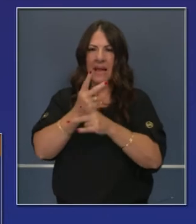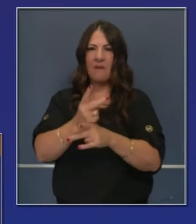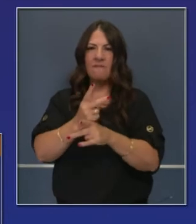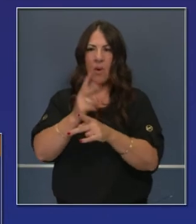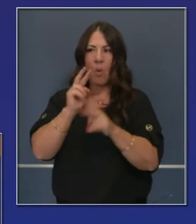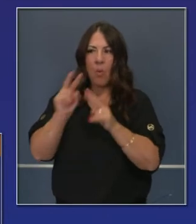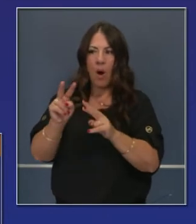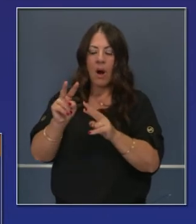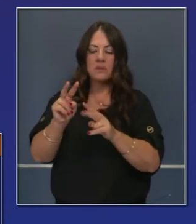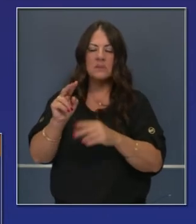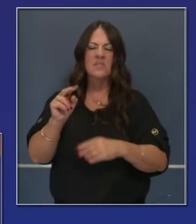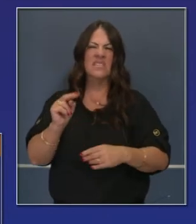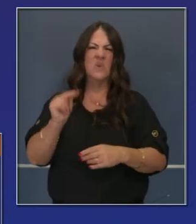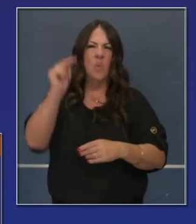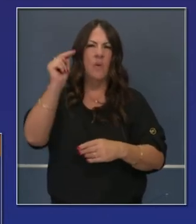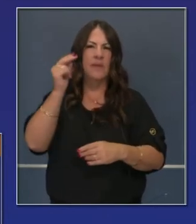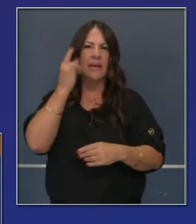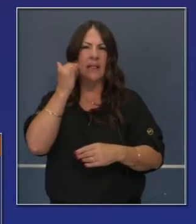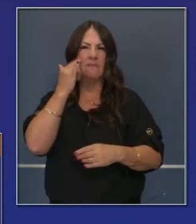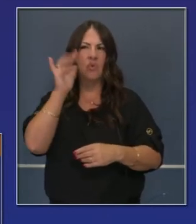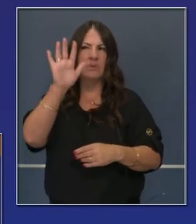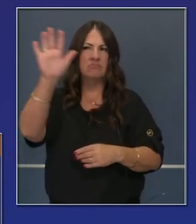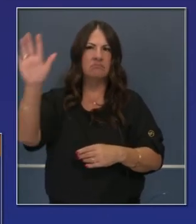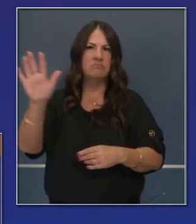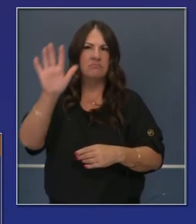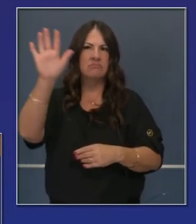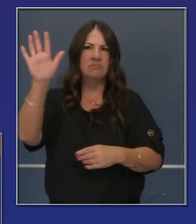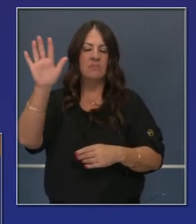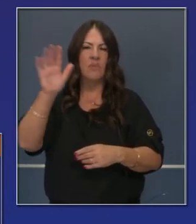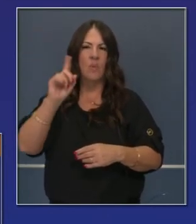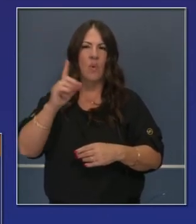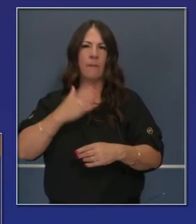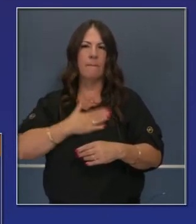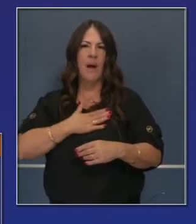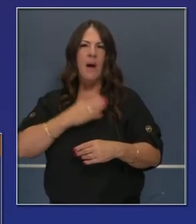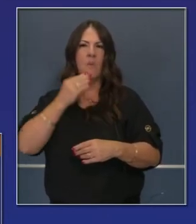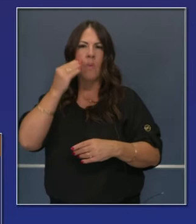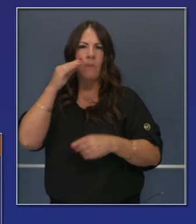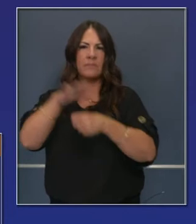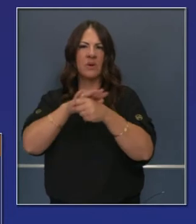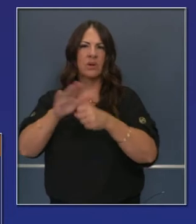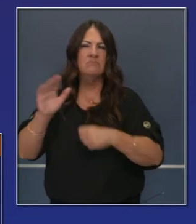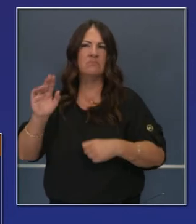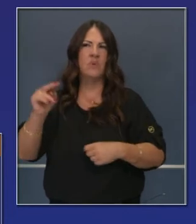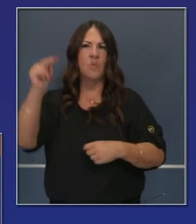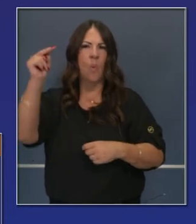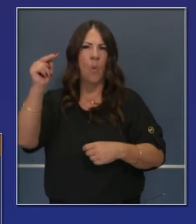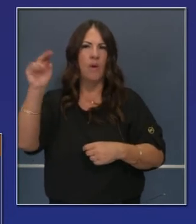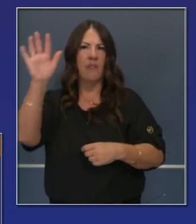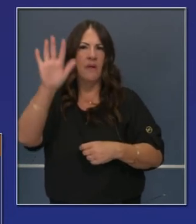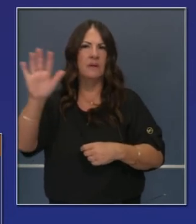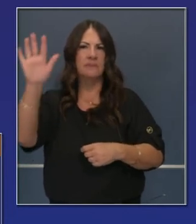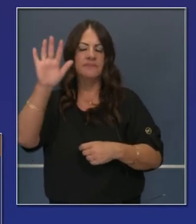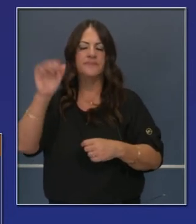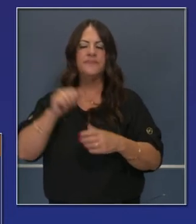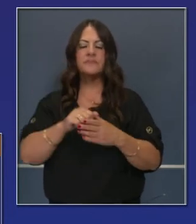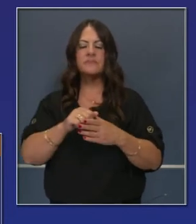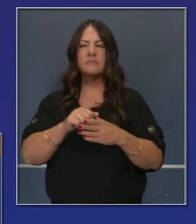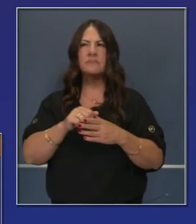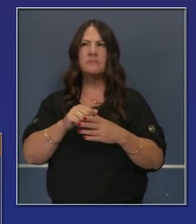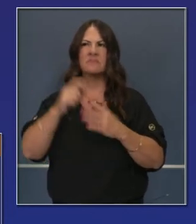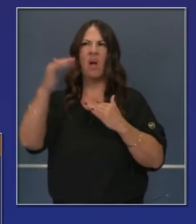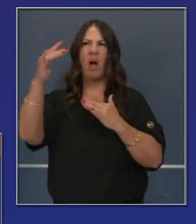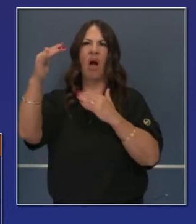esta mañana, cerca de la parte norte del estado y cerca del ala norte de donde